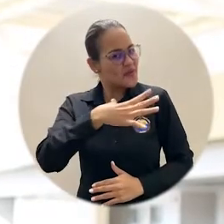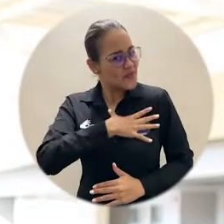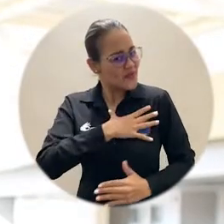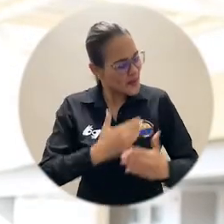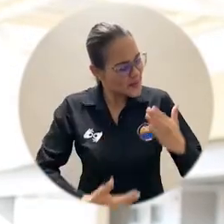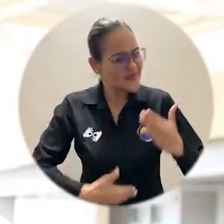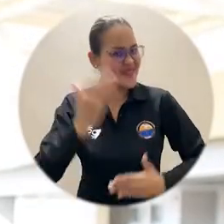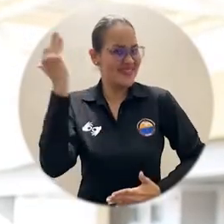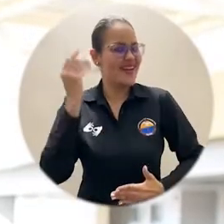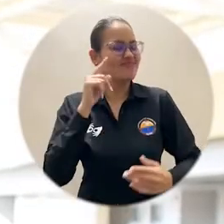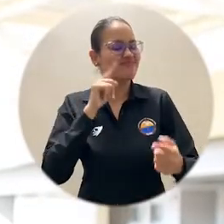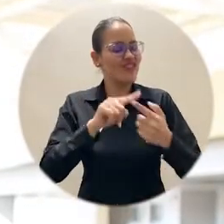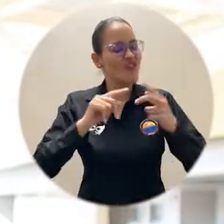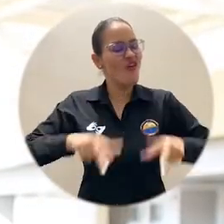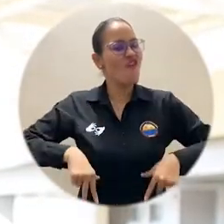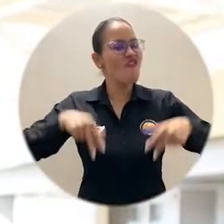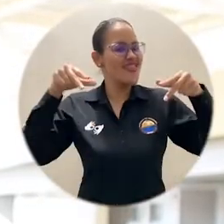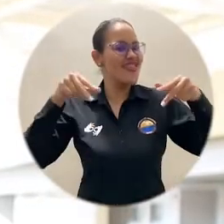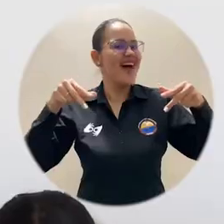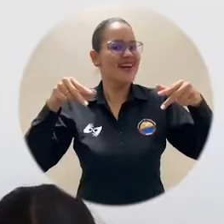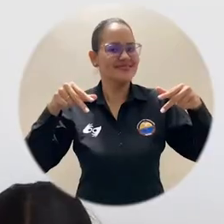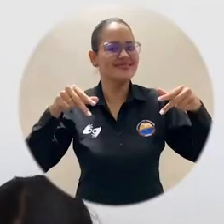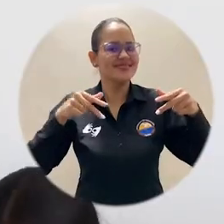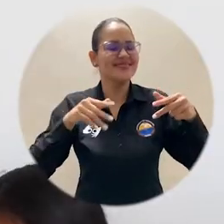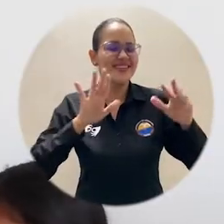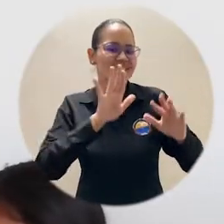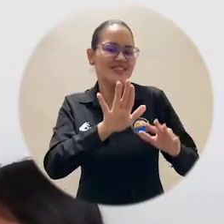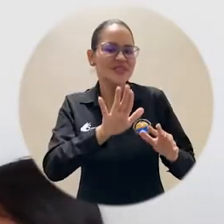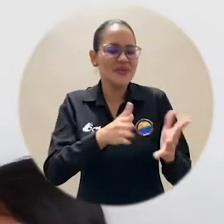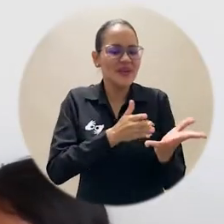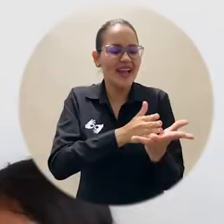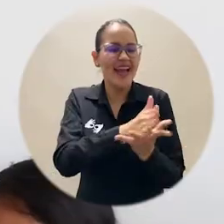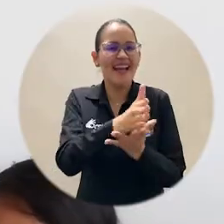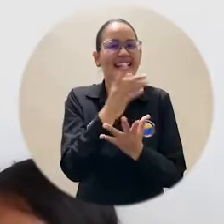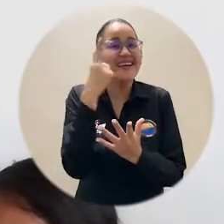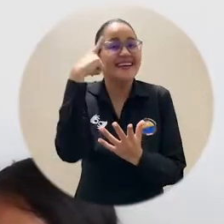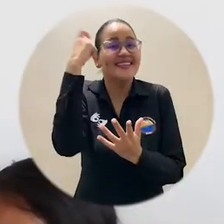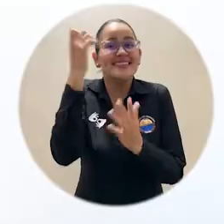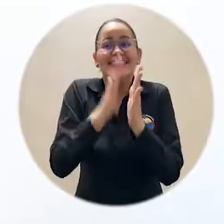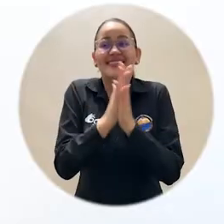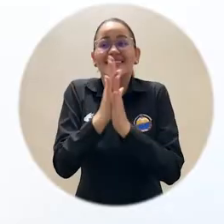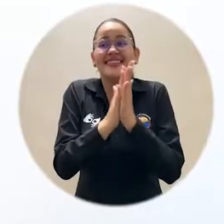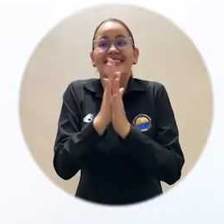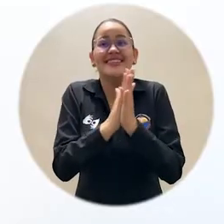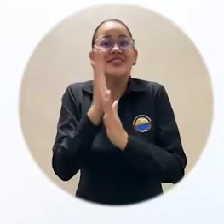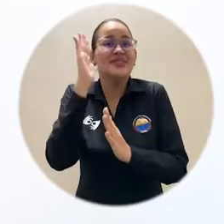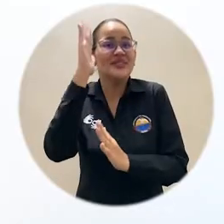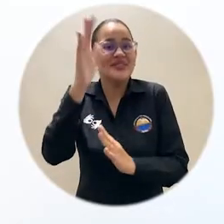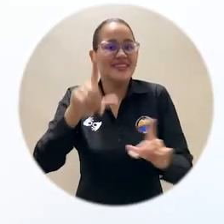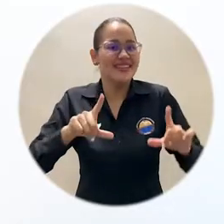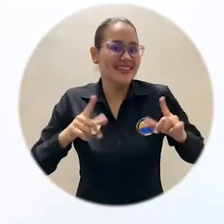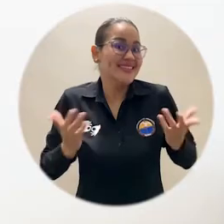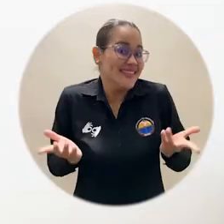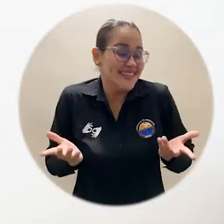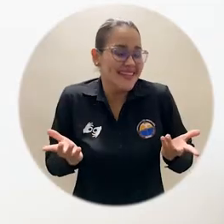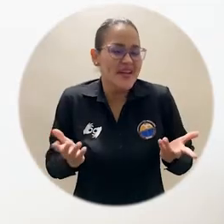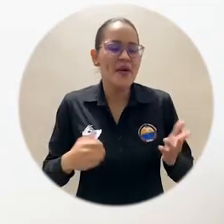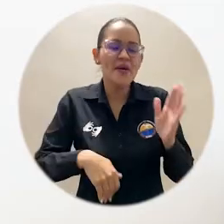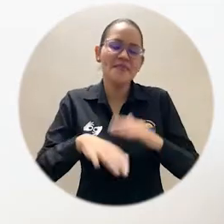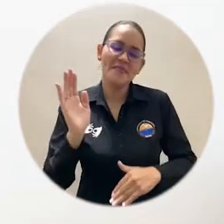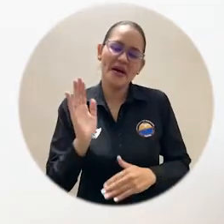para comenzar con la vida que todos queremos, la carrera profesional que todos hemos soñado, claramente.